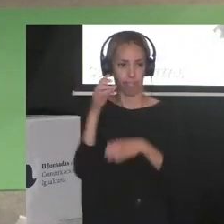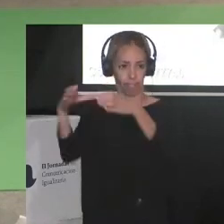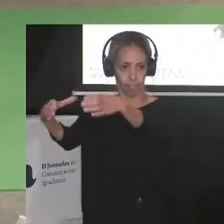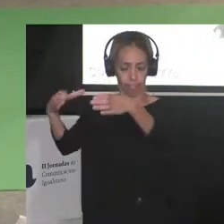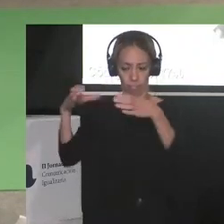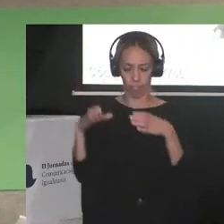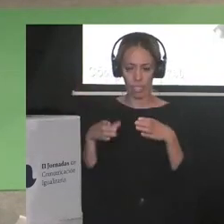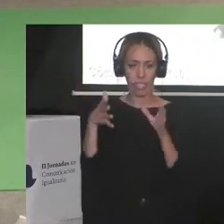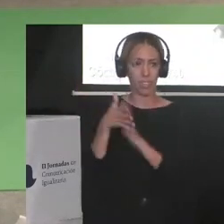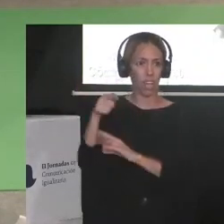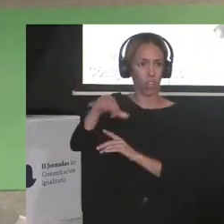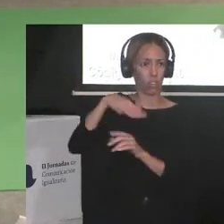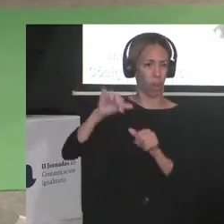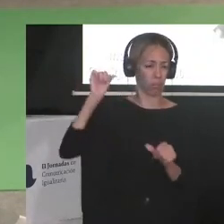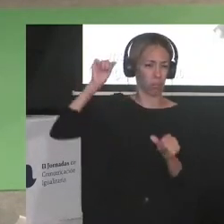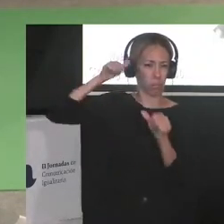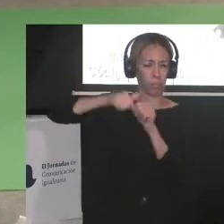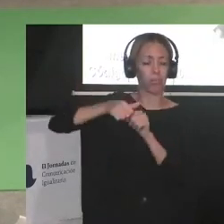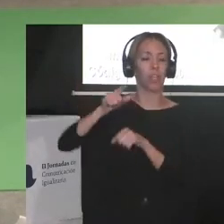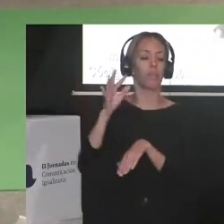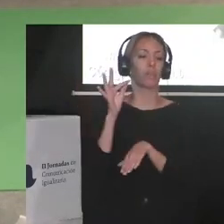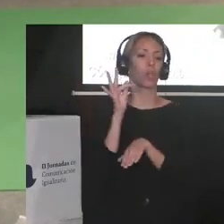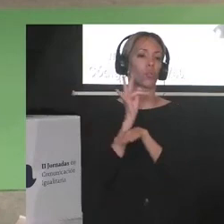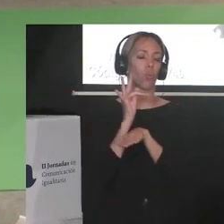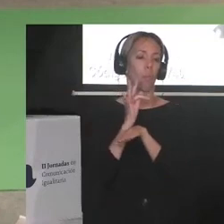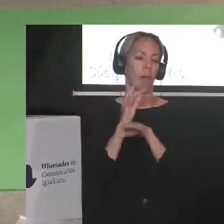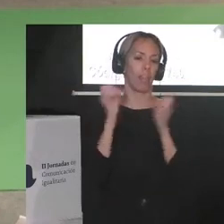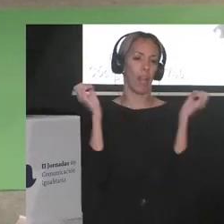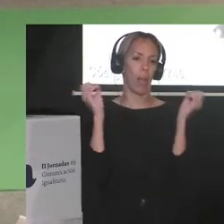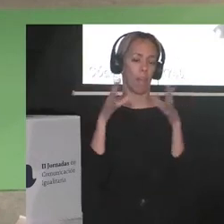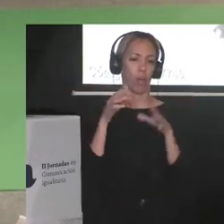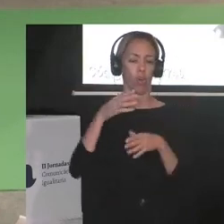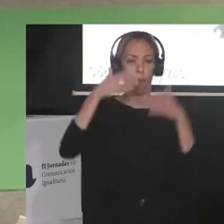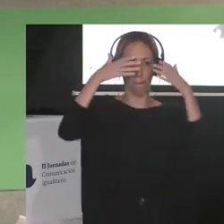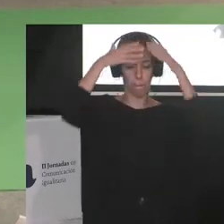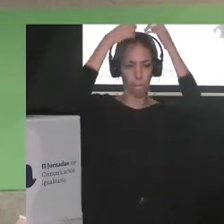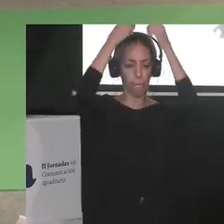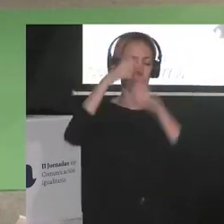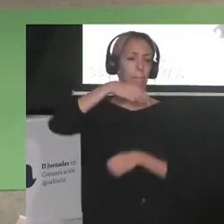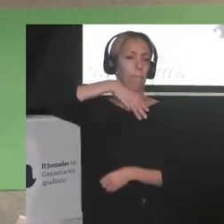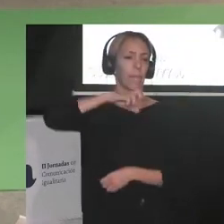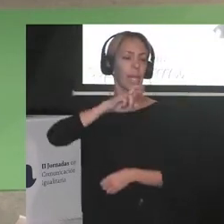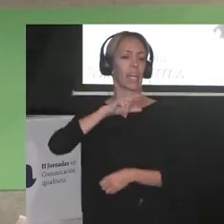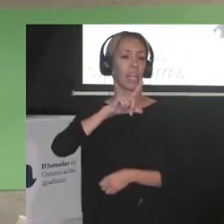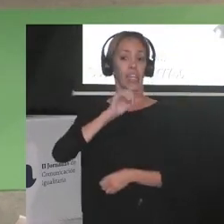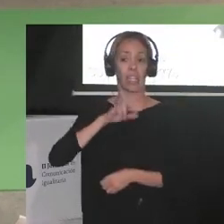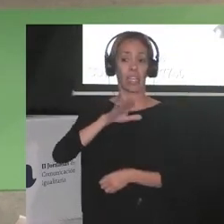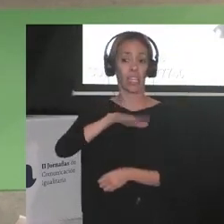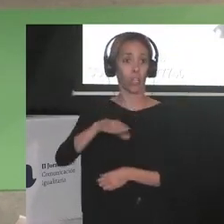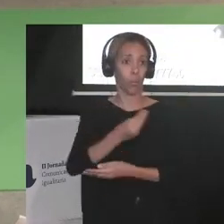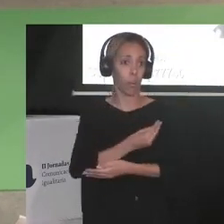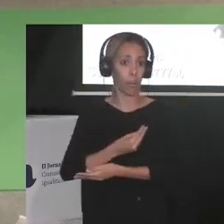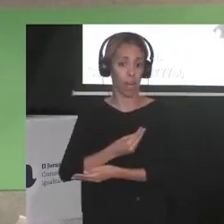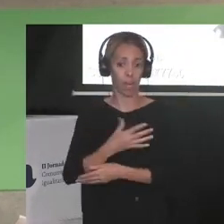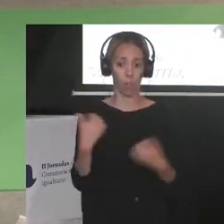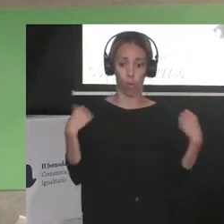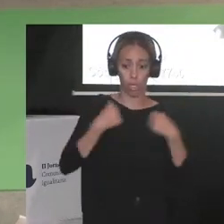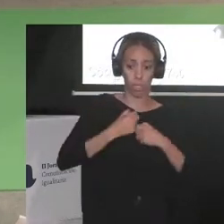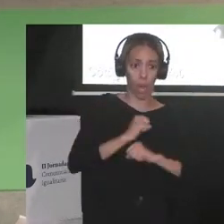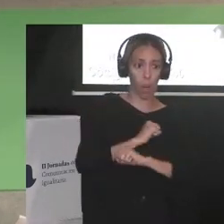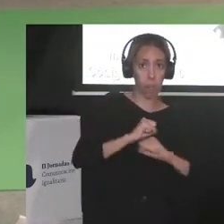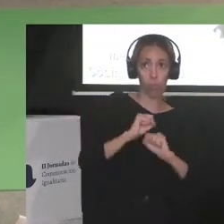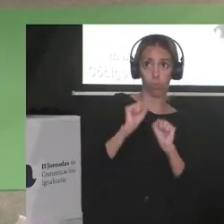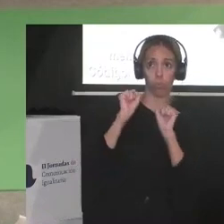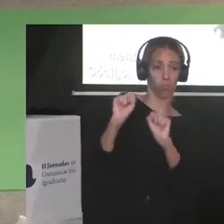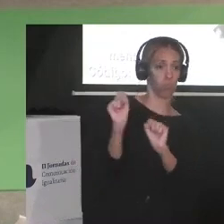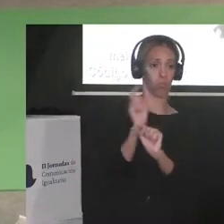ahí desde el neolítico es la tumba del mago Merlín los bebés no llevaban mochilas antibalas no